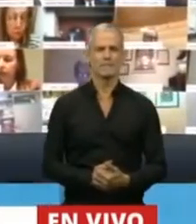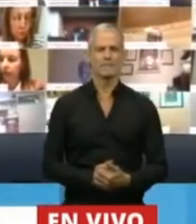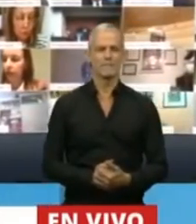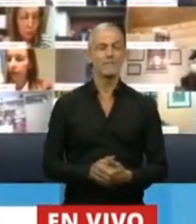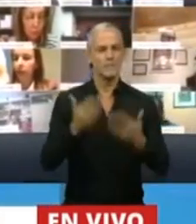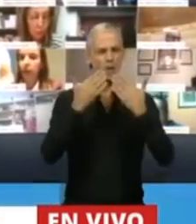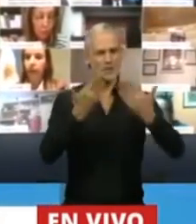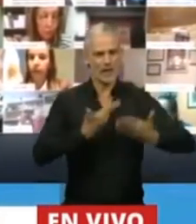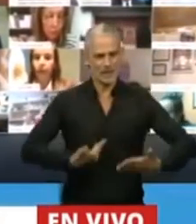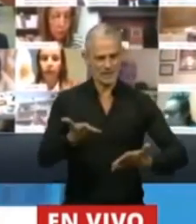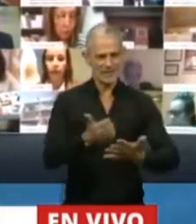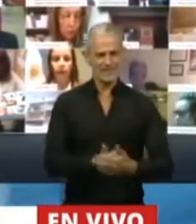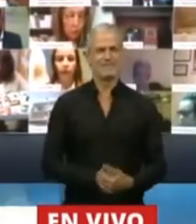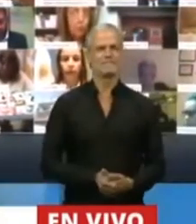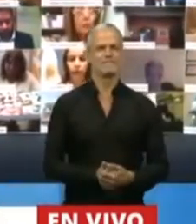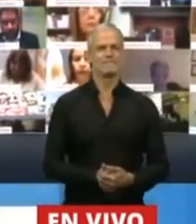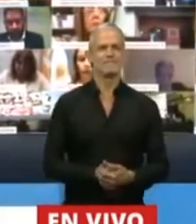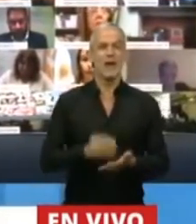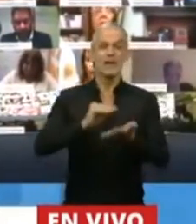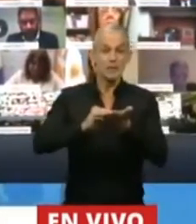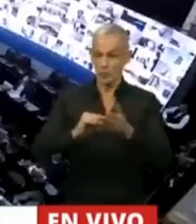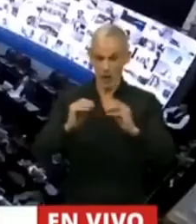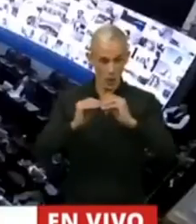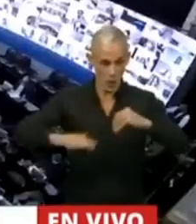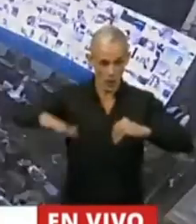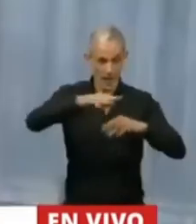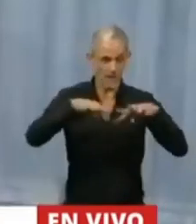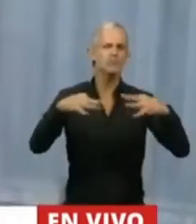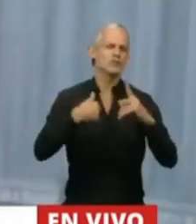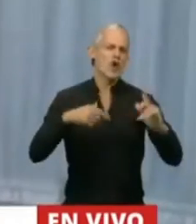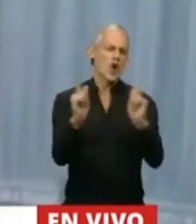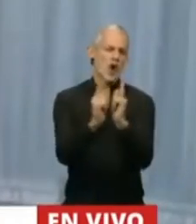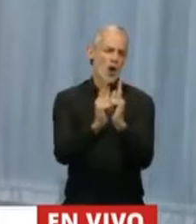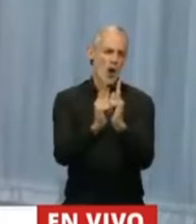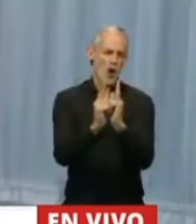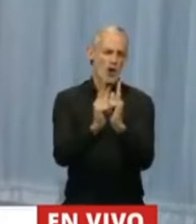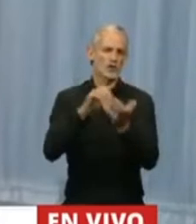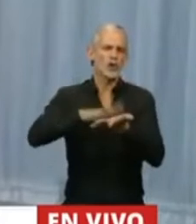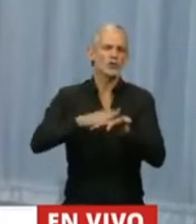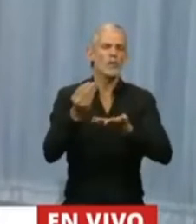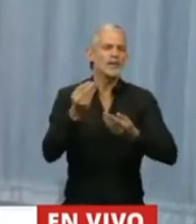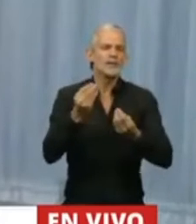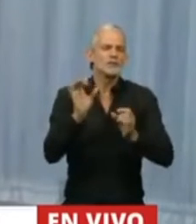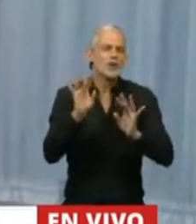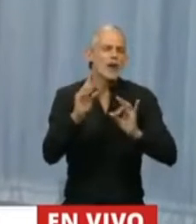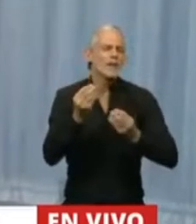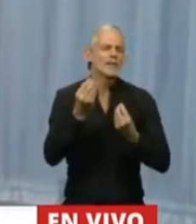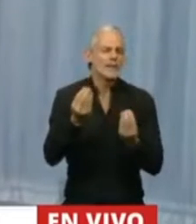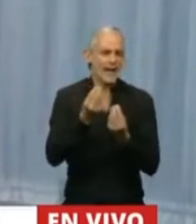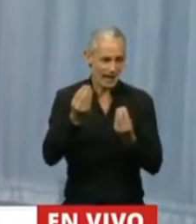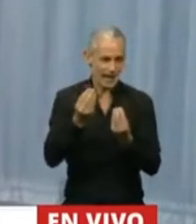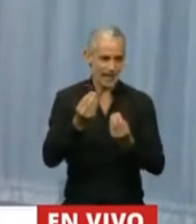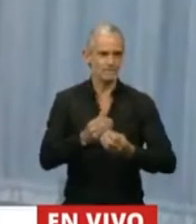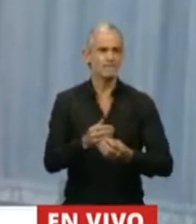Gracias, señor presidente, diputados. Voy a ser muy breve en virtud de la hora. Simplemente quería poner